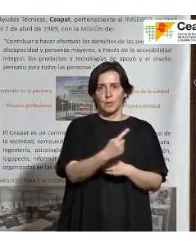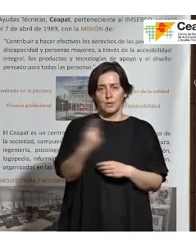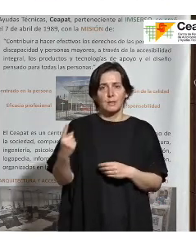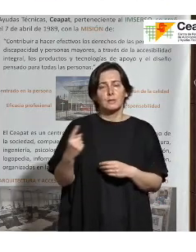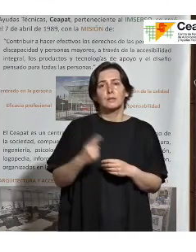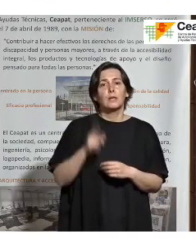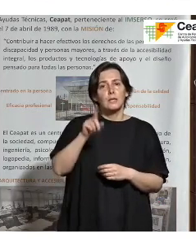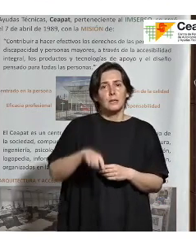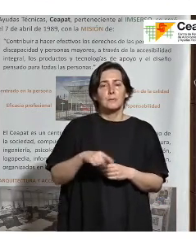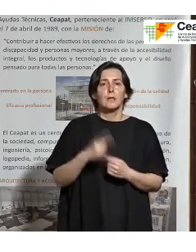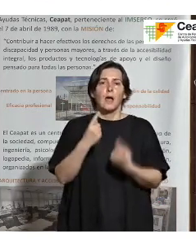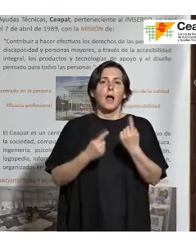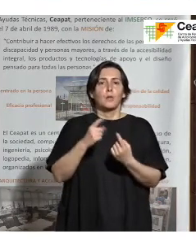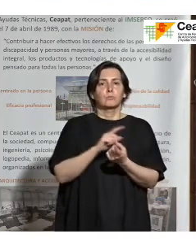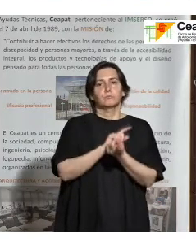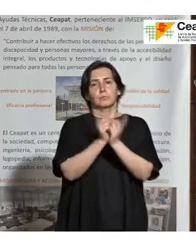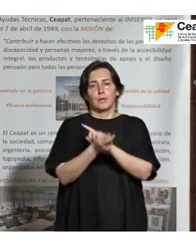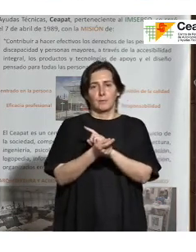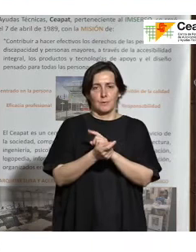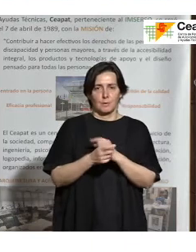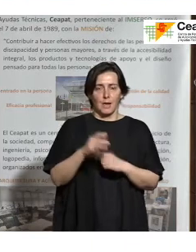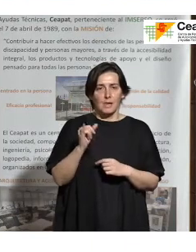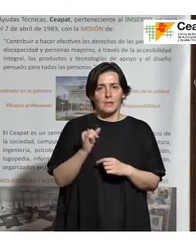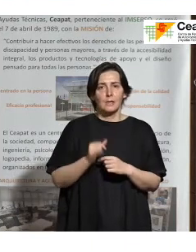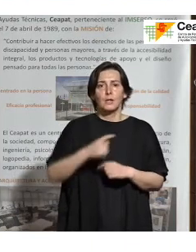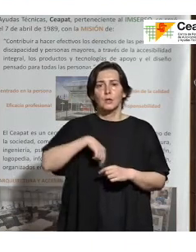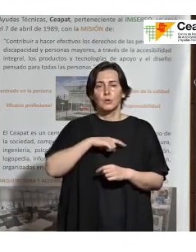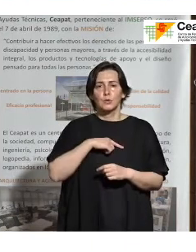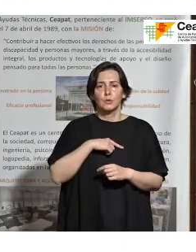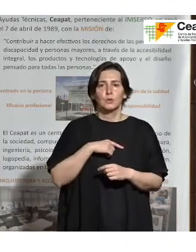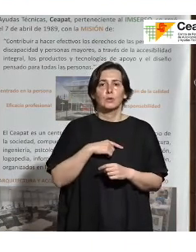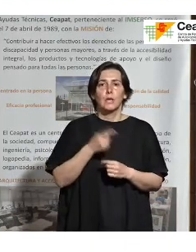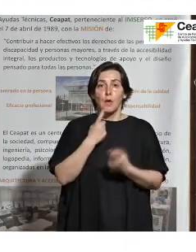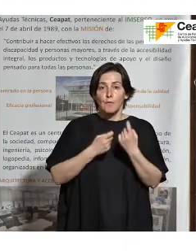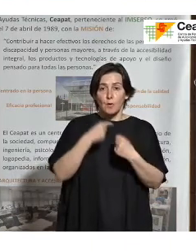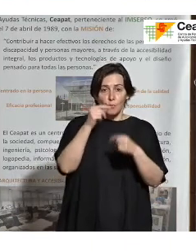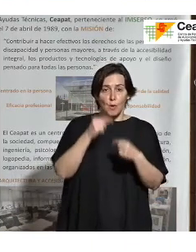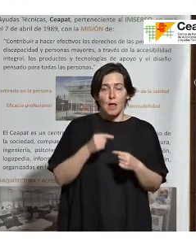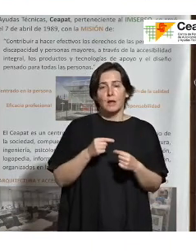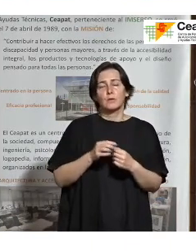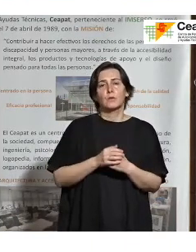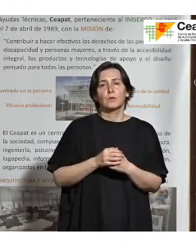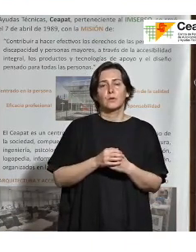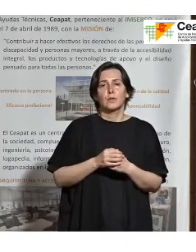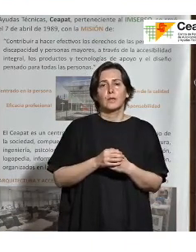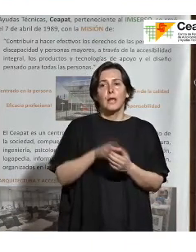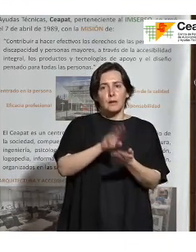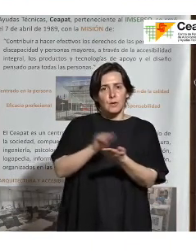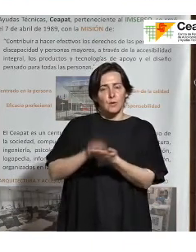ha habido algún cambio. Tenemos que recoger en los formularios, cuando tenemos ese primer